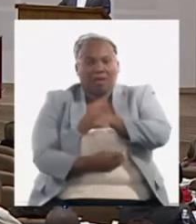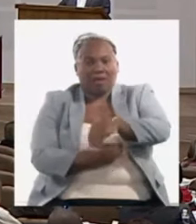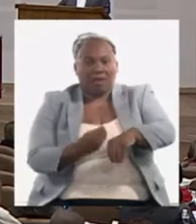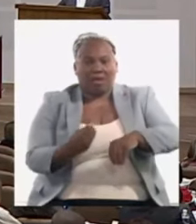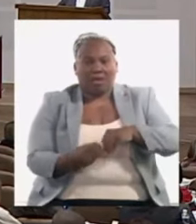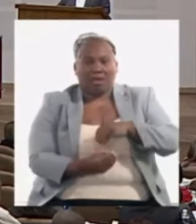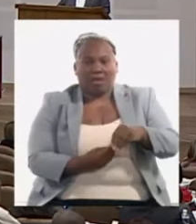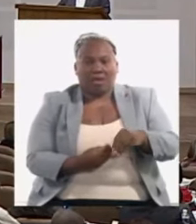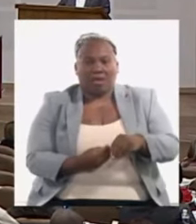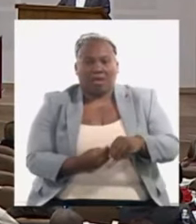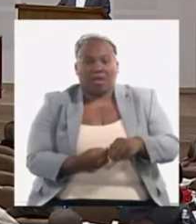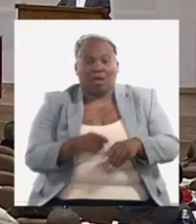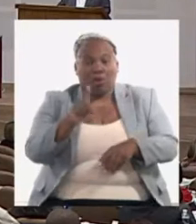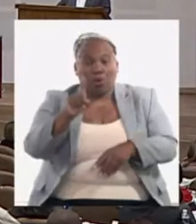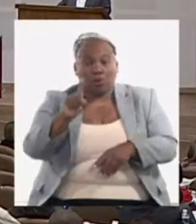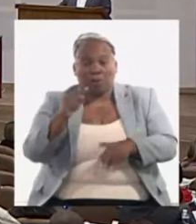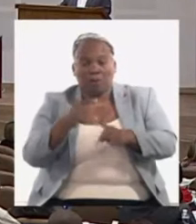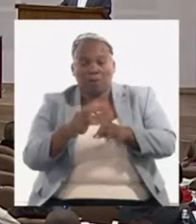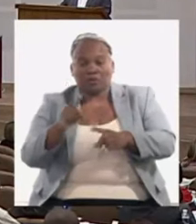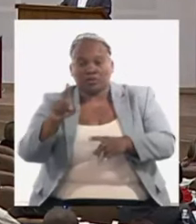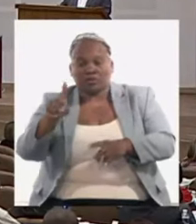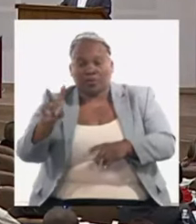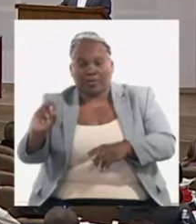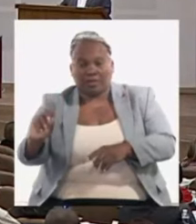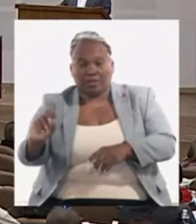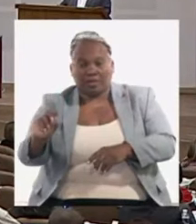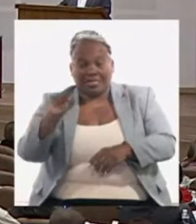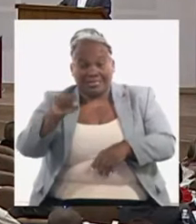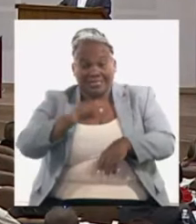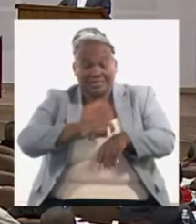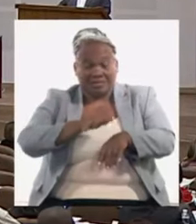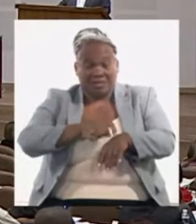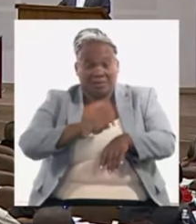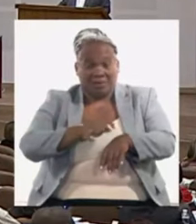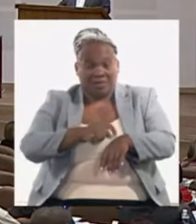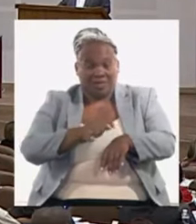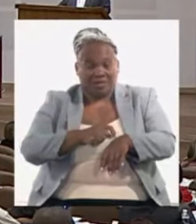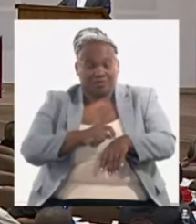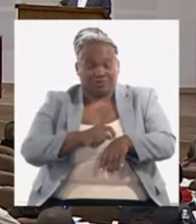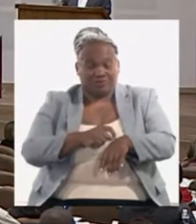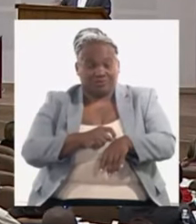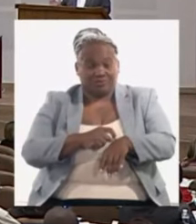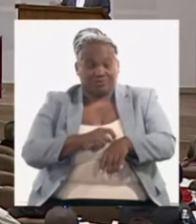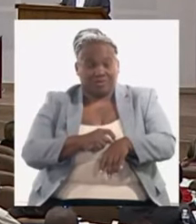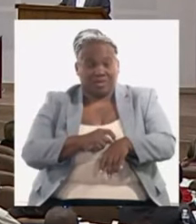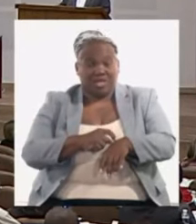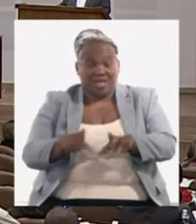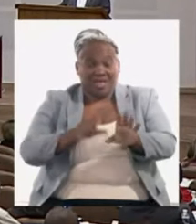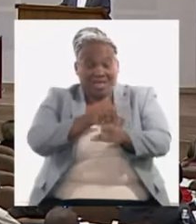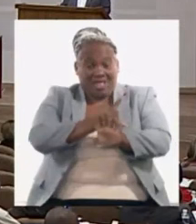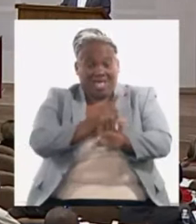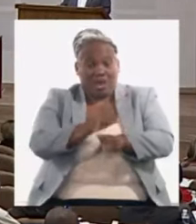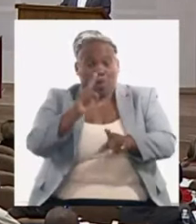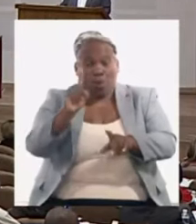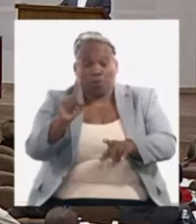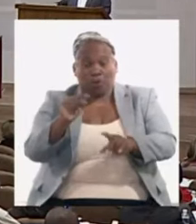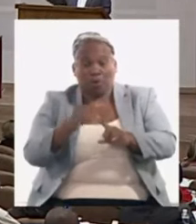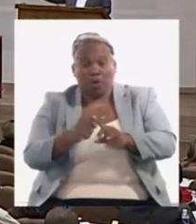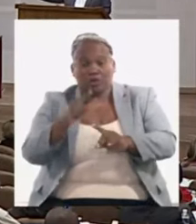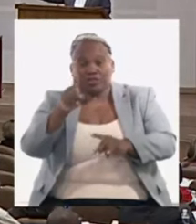un tipo de cambio de 1% 120 en ese momento el mercado cambiario el tipo de cambio en mercado ilegal estaba 1% 18% más o menos